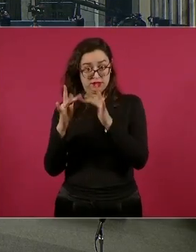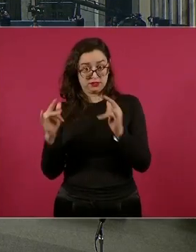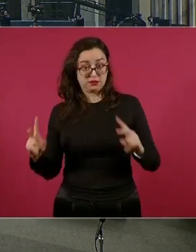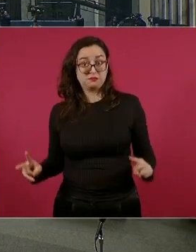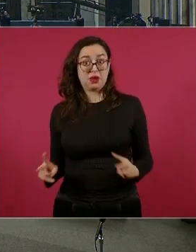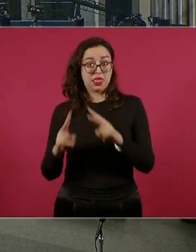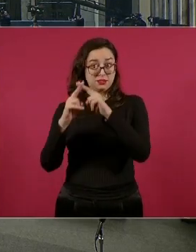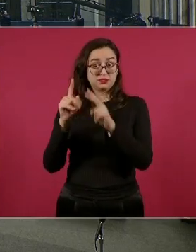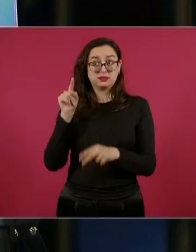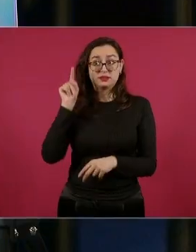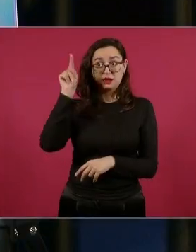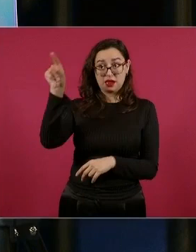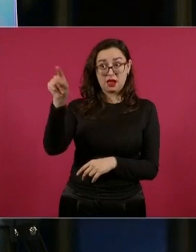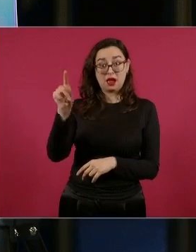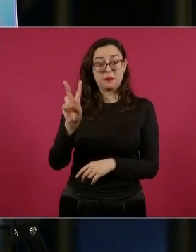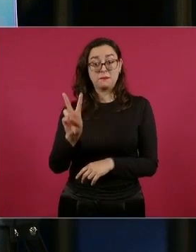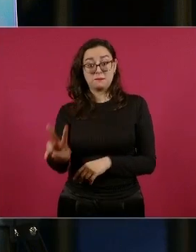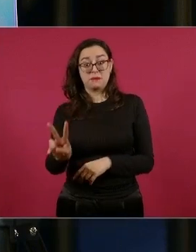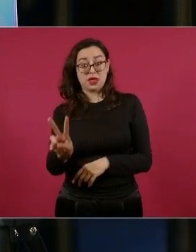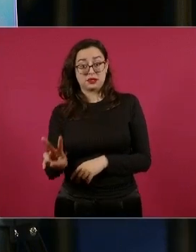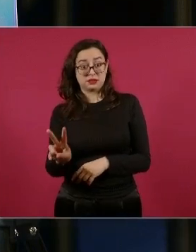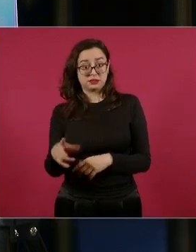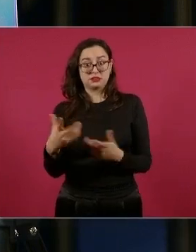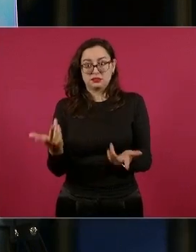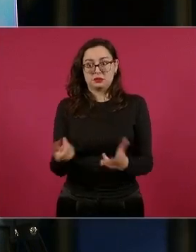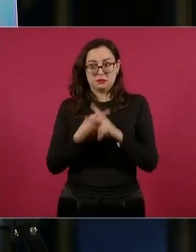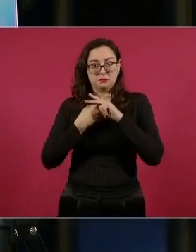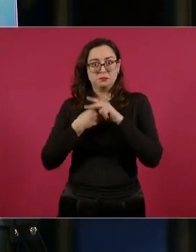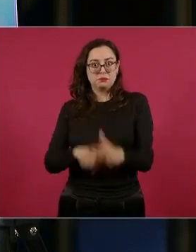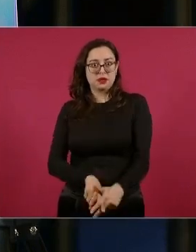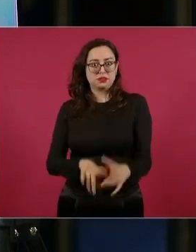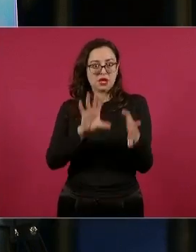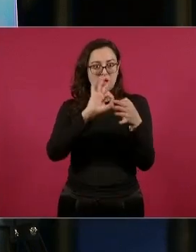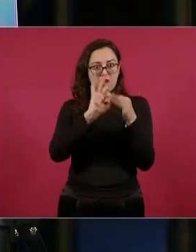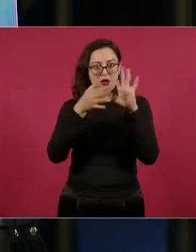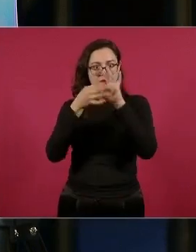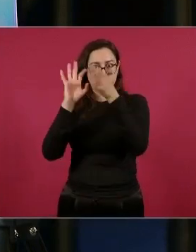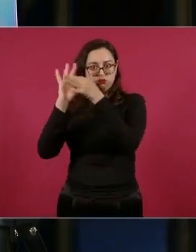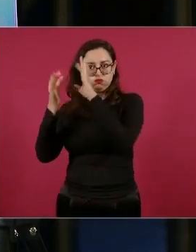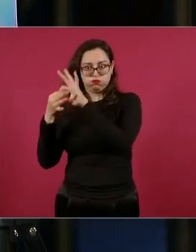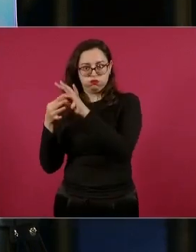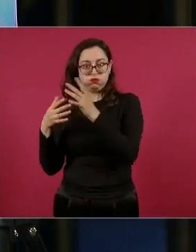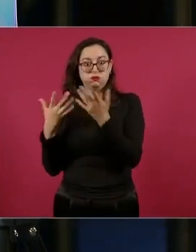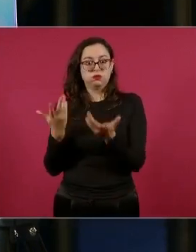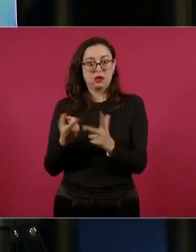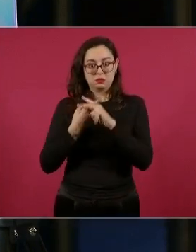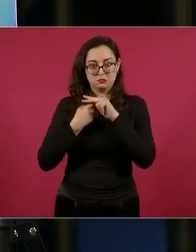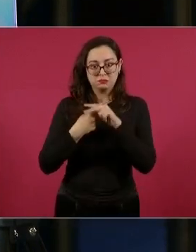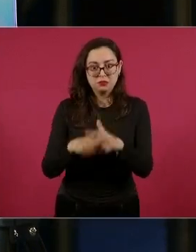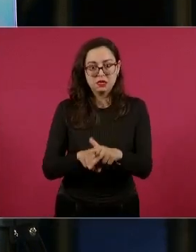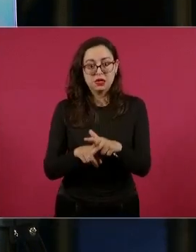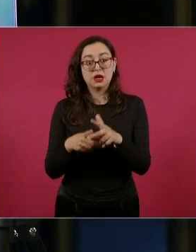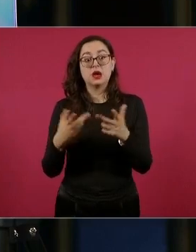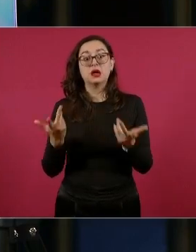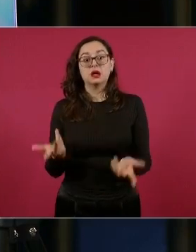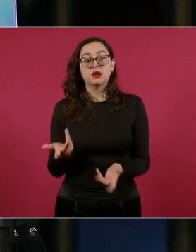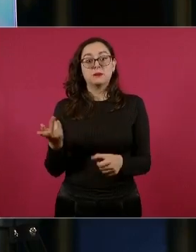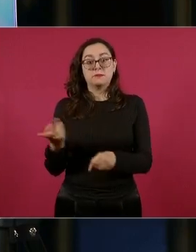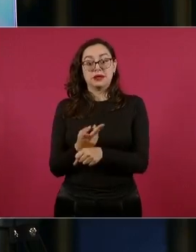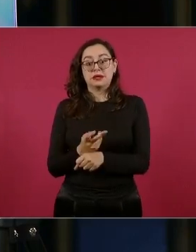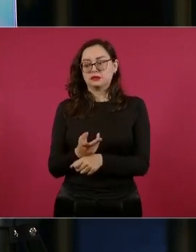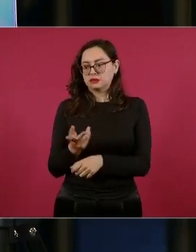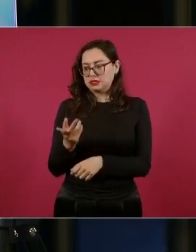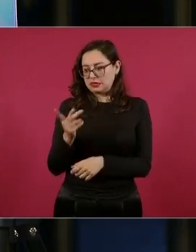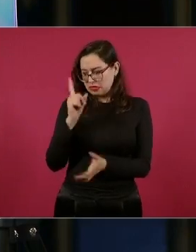mexicana más o menos tiene un poco más de 100 atletas que van a participar. El jueves iniciarían las mexicanas con el tiro con algo,